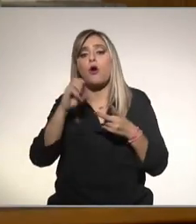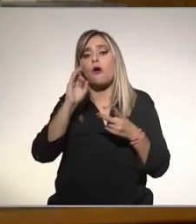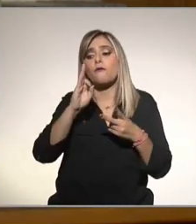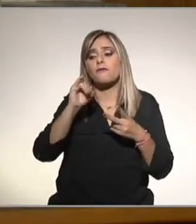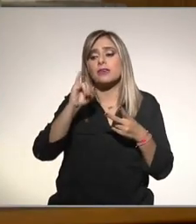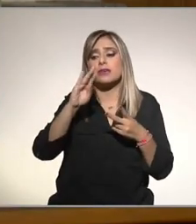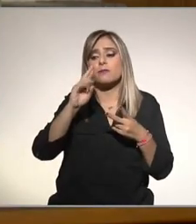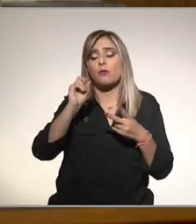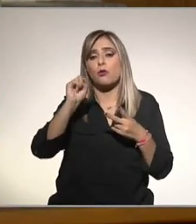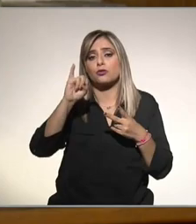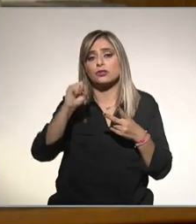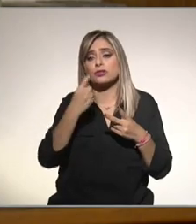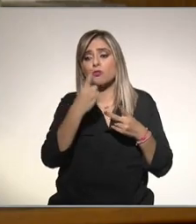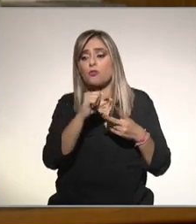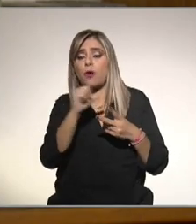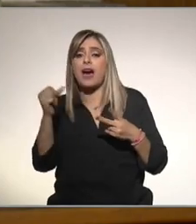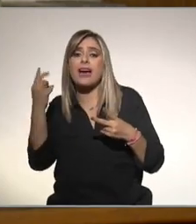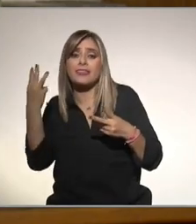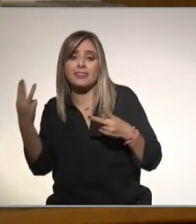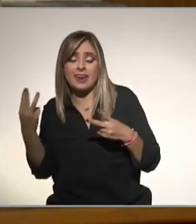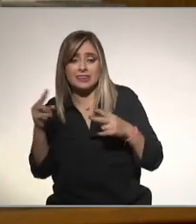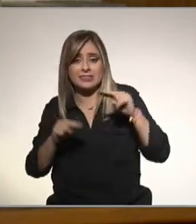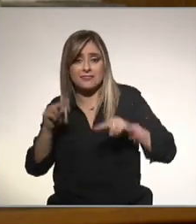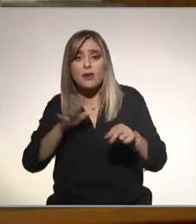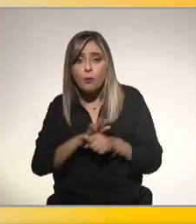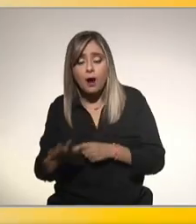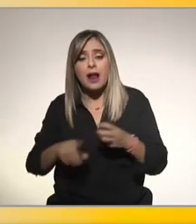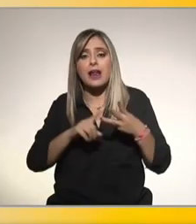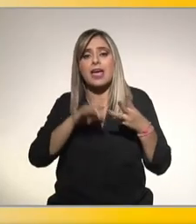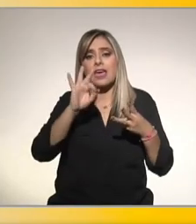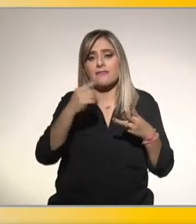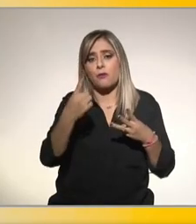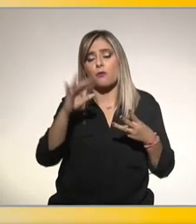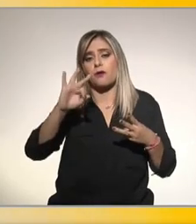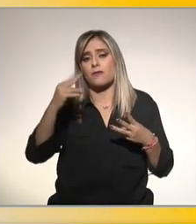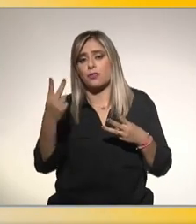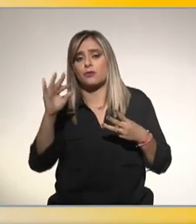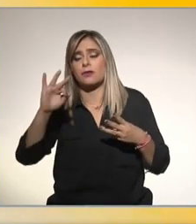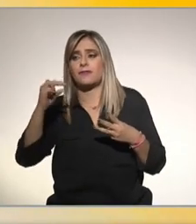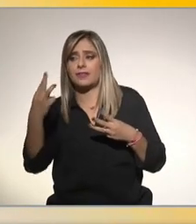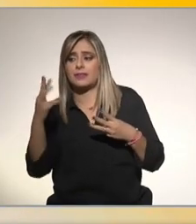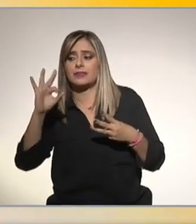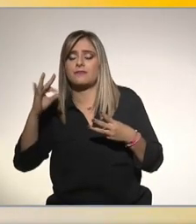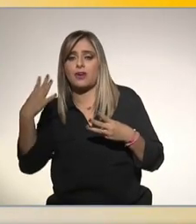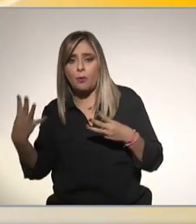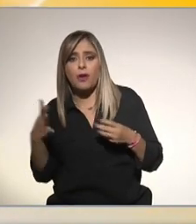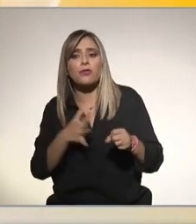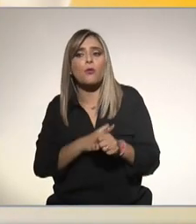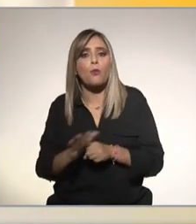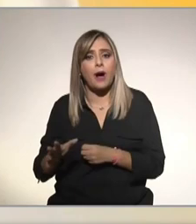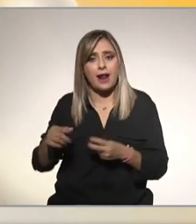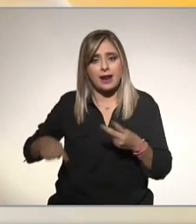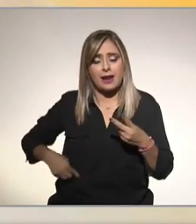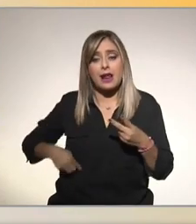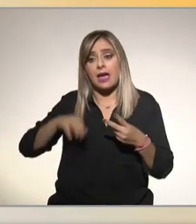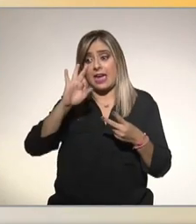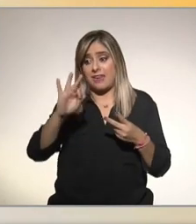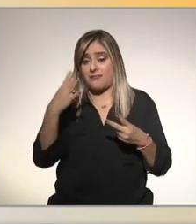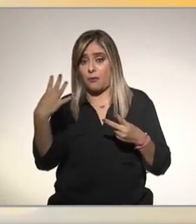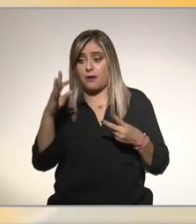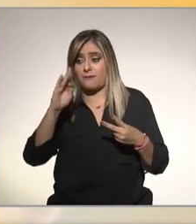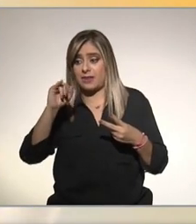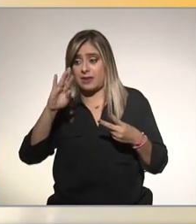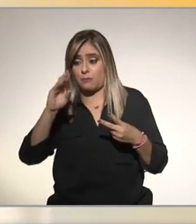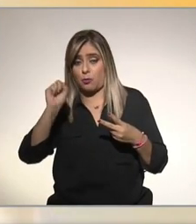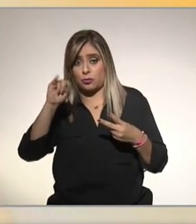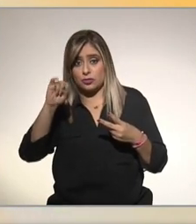1 2, 3 así se clasifica F0, F1, F2 F3, F4 y donde F4 obviamente es